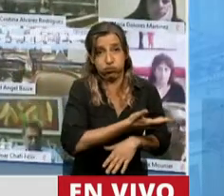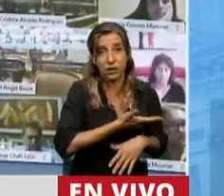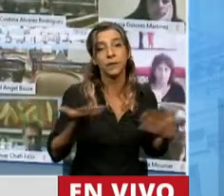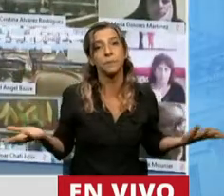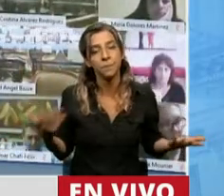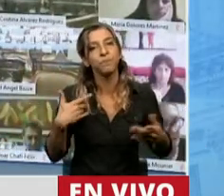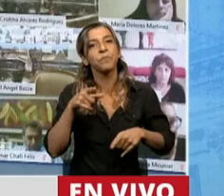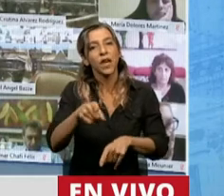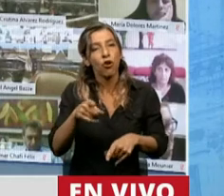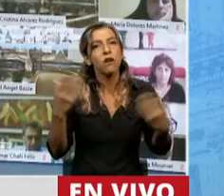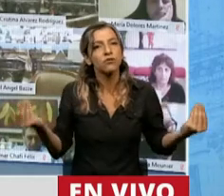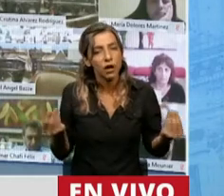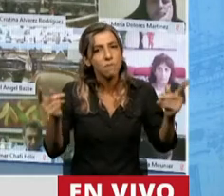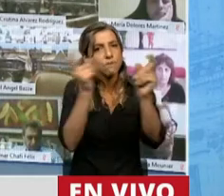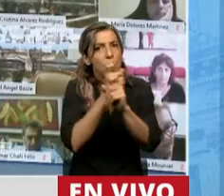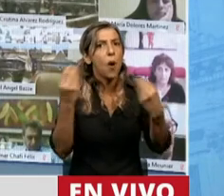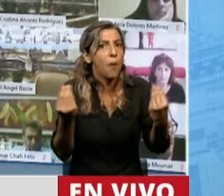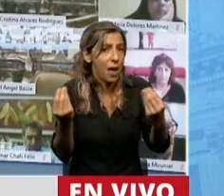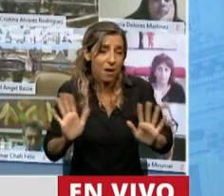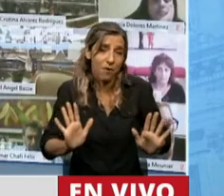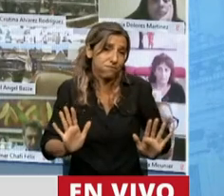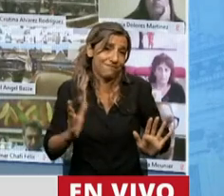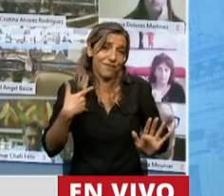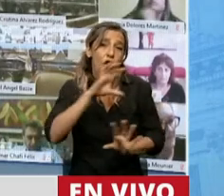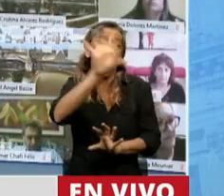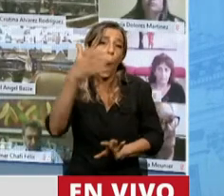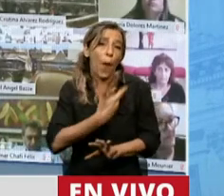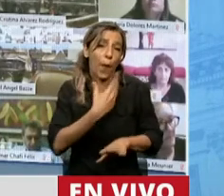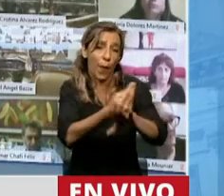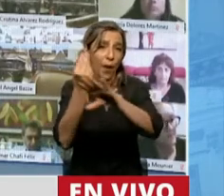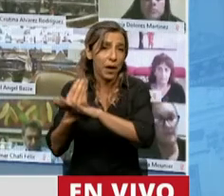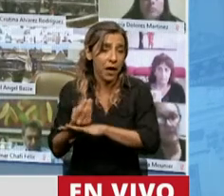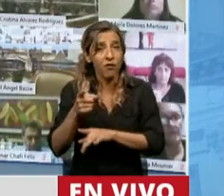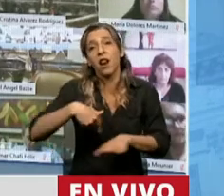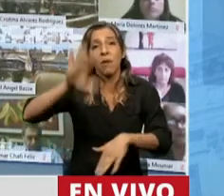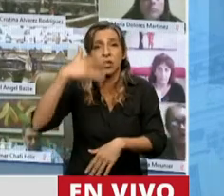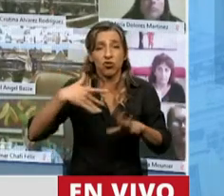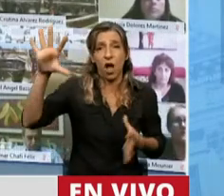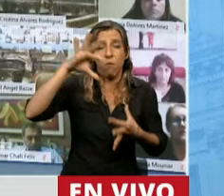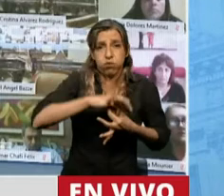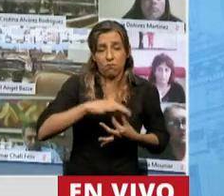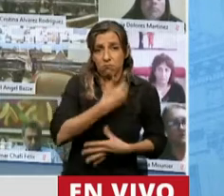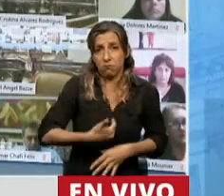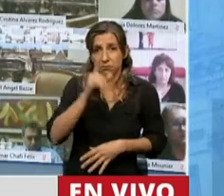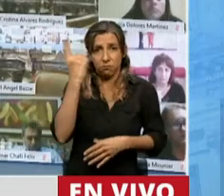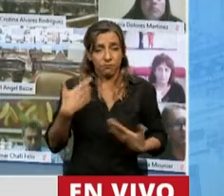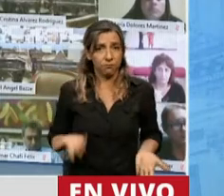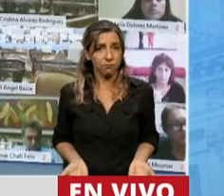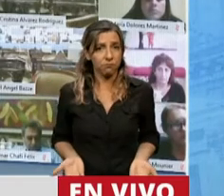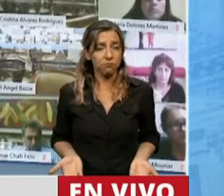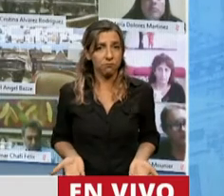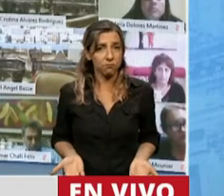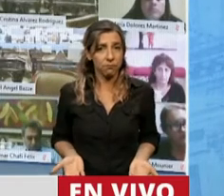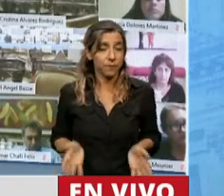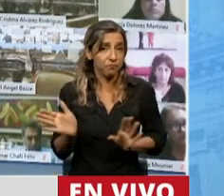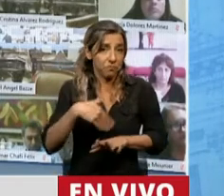gestión. Y casi todos los gobernadores pertenecen a la coalición del gobierno nacional, los gobernadores de esas provincias, ¿no? Al frente